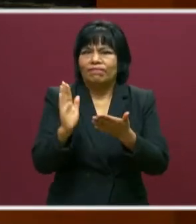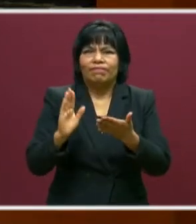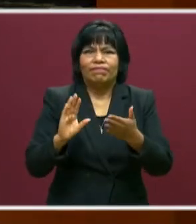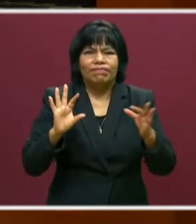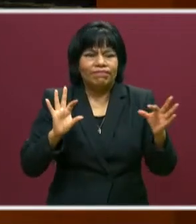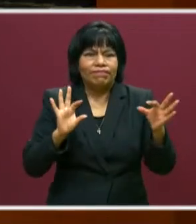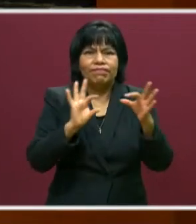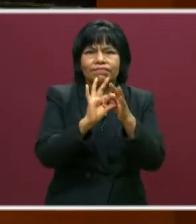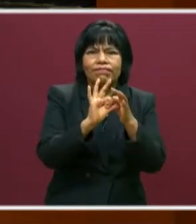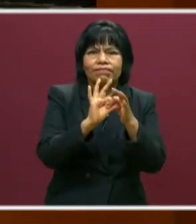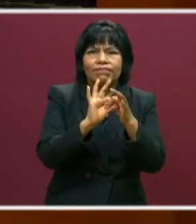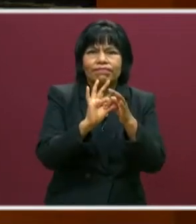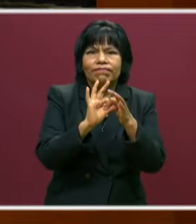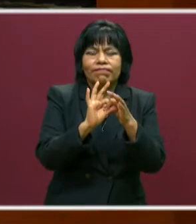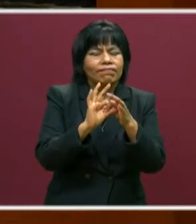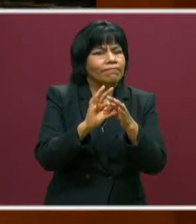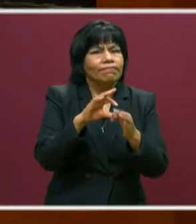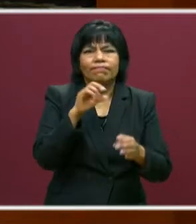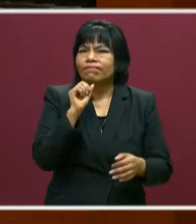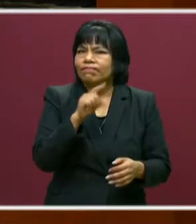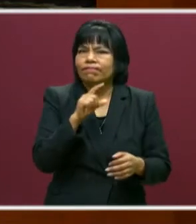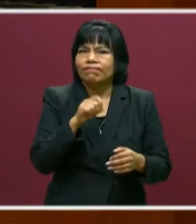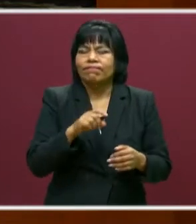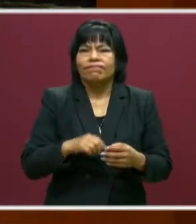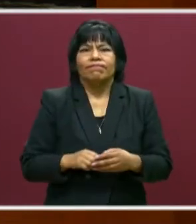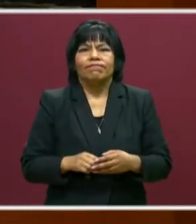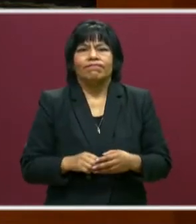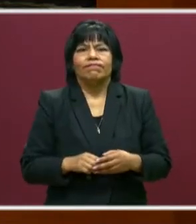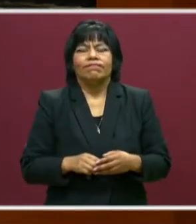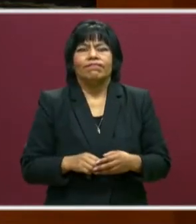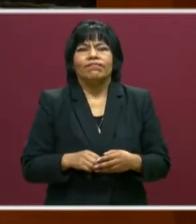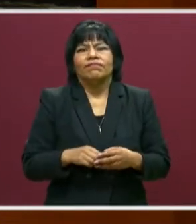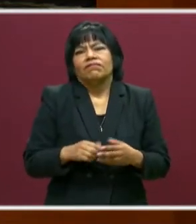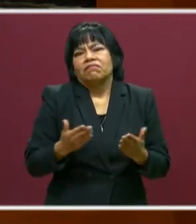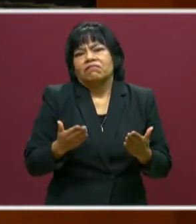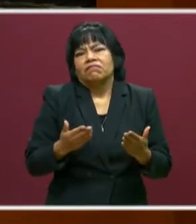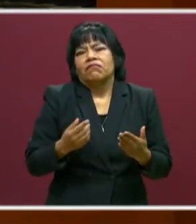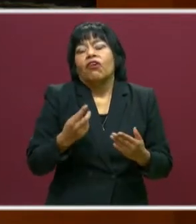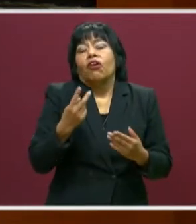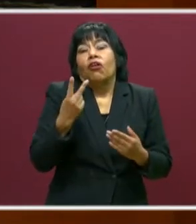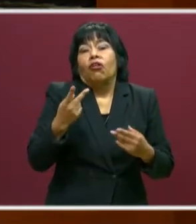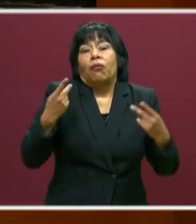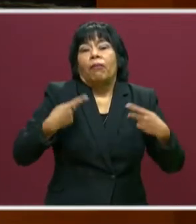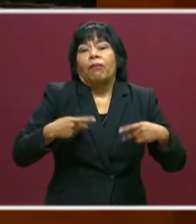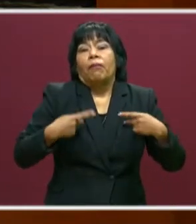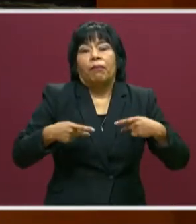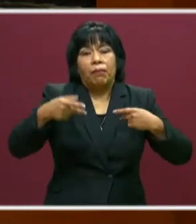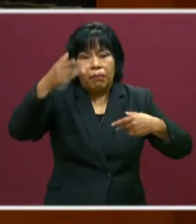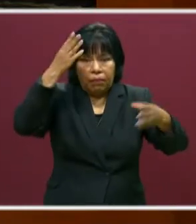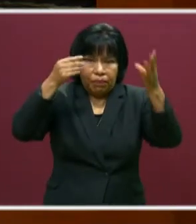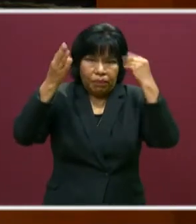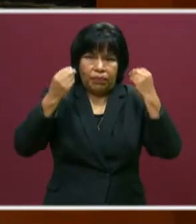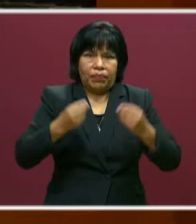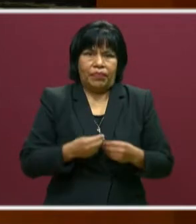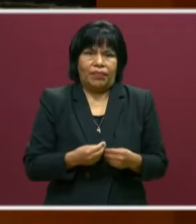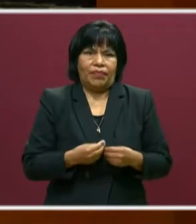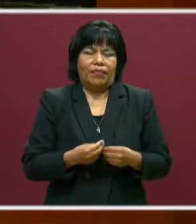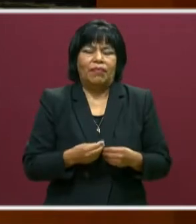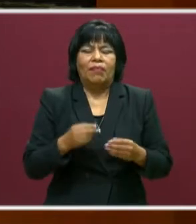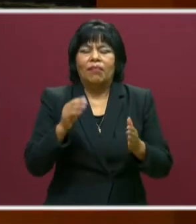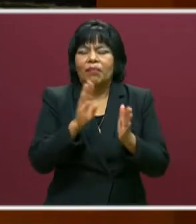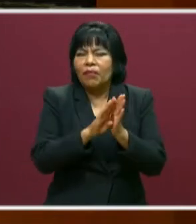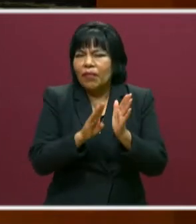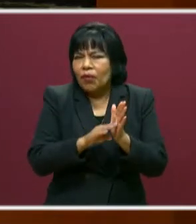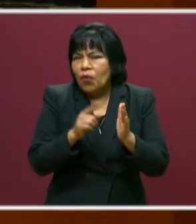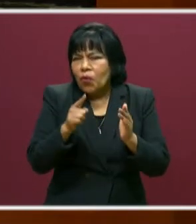mismo proceso. Un mismo proceso. Donde los dos aprendemos. Porque en un acto educativo